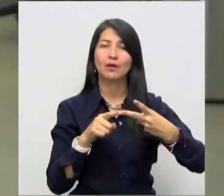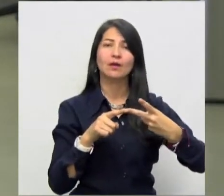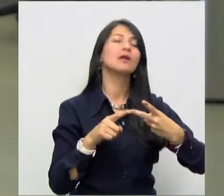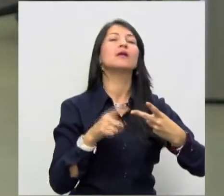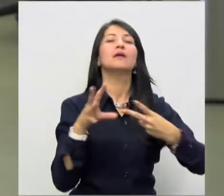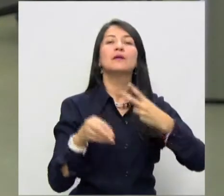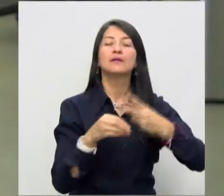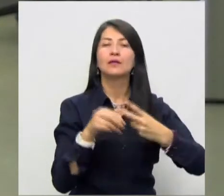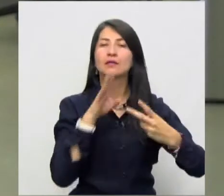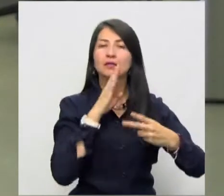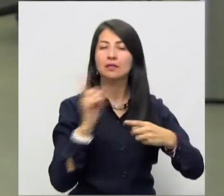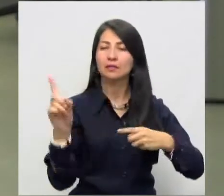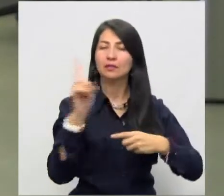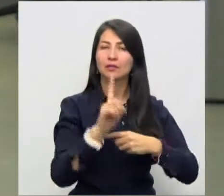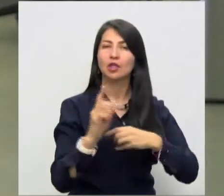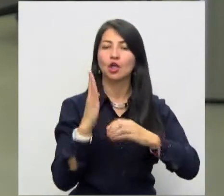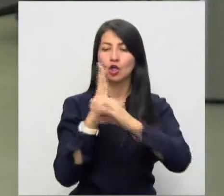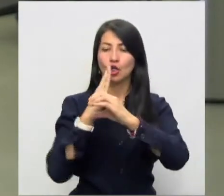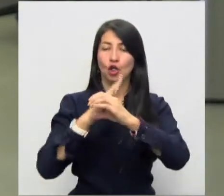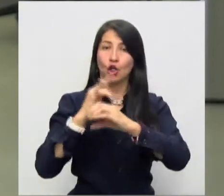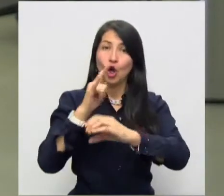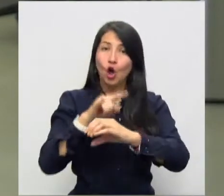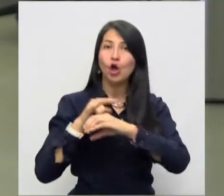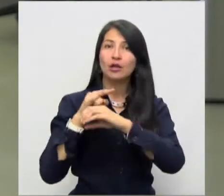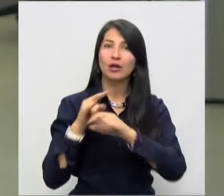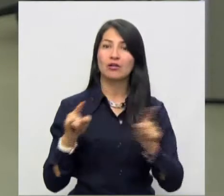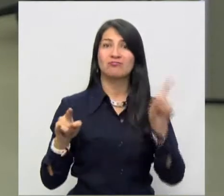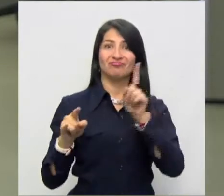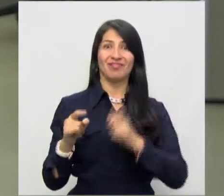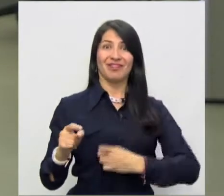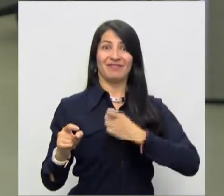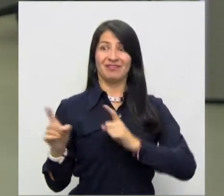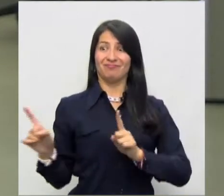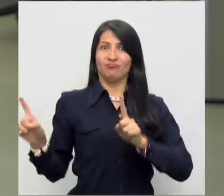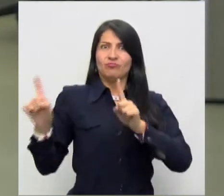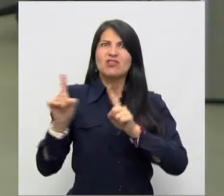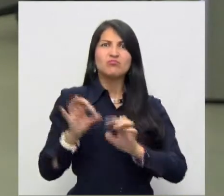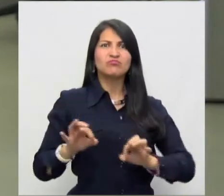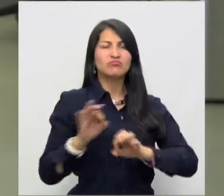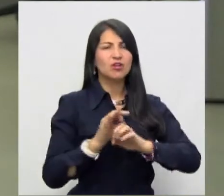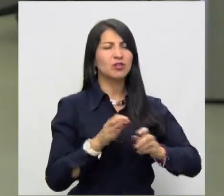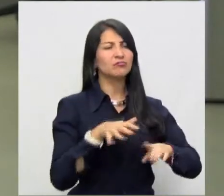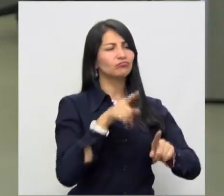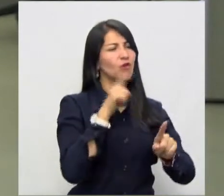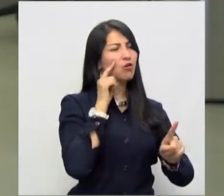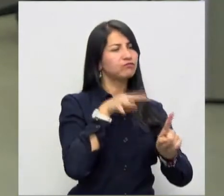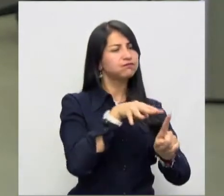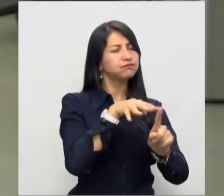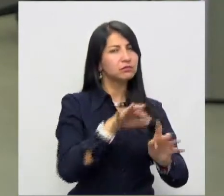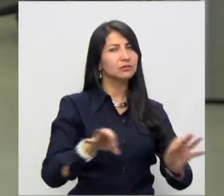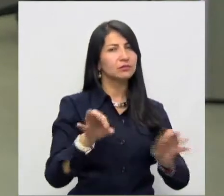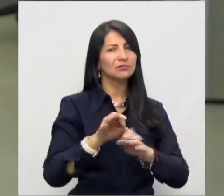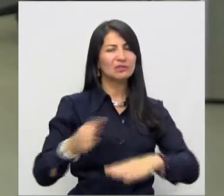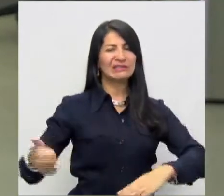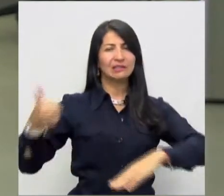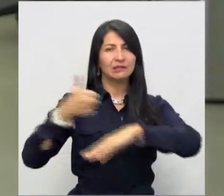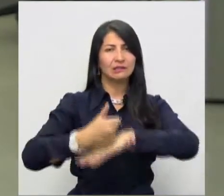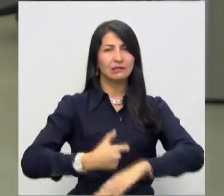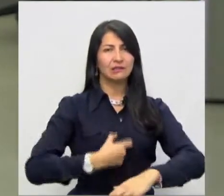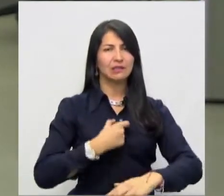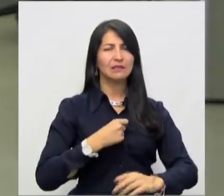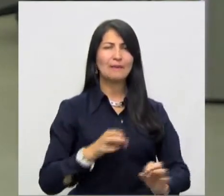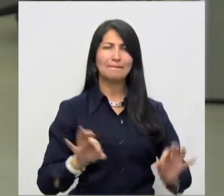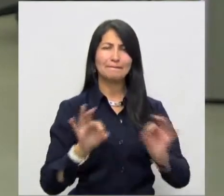pronunciamiento de la Contraloría y del Contralor tuvieran una influencia muy importante en la gerencia de lo público, en la